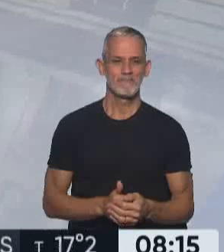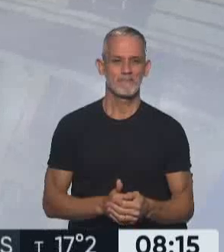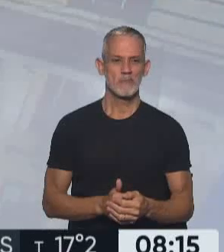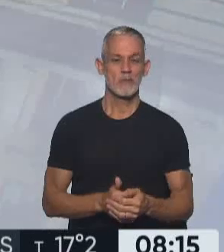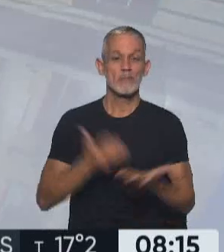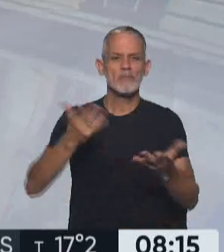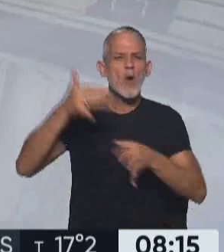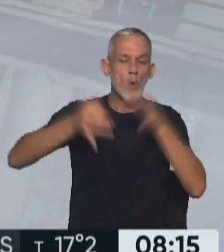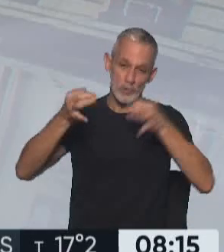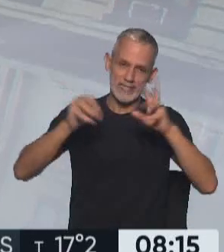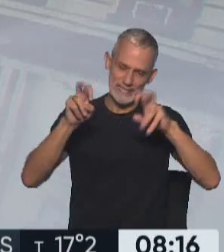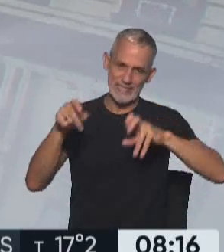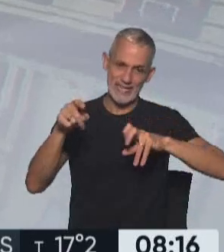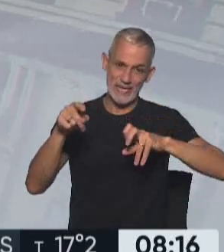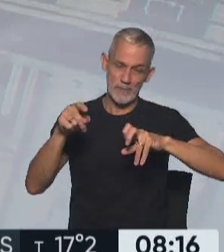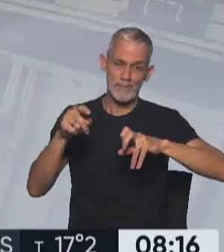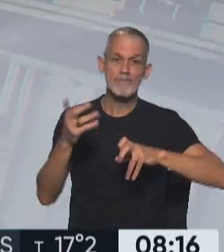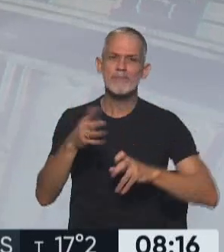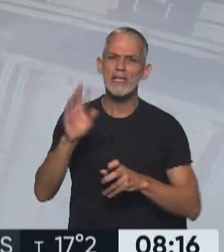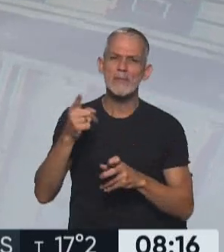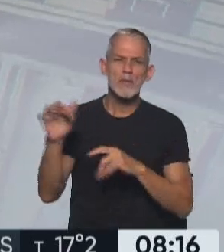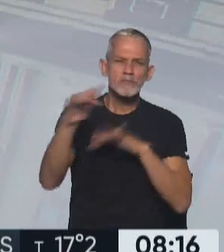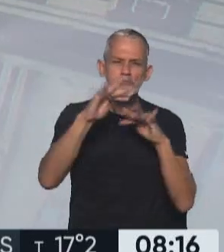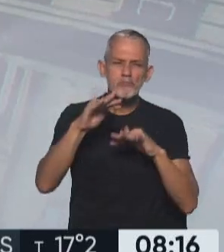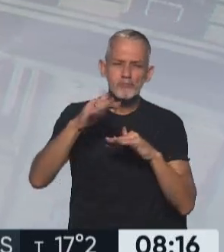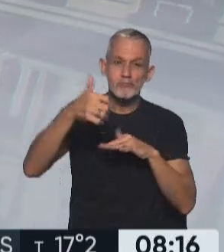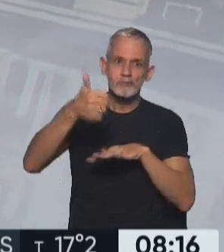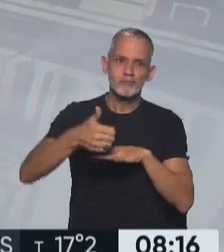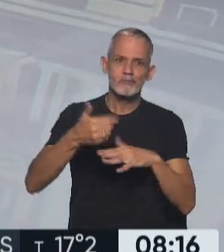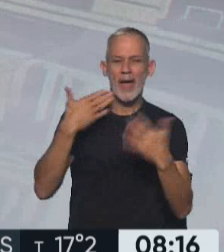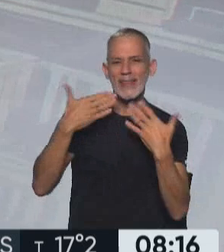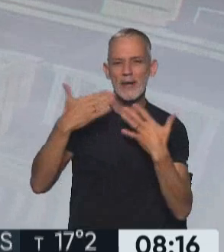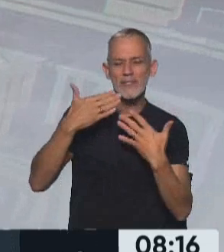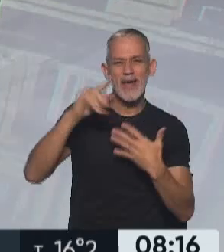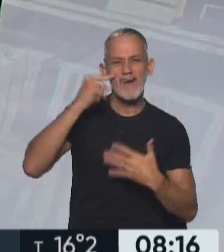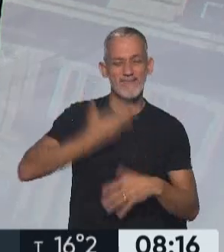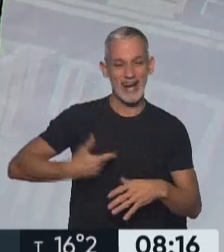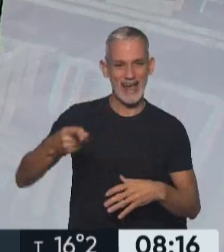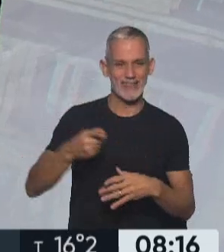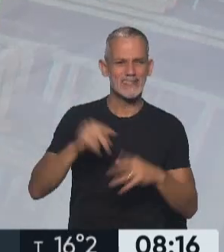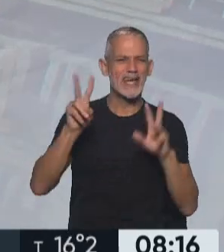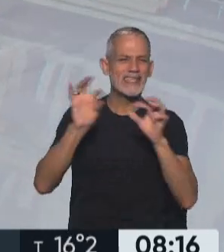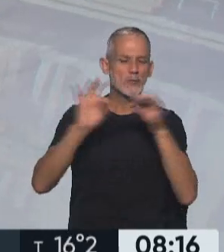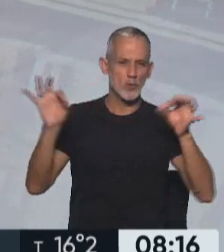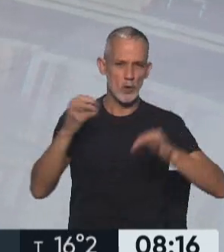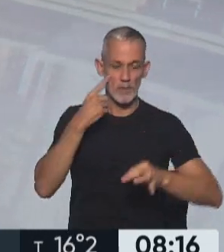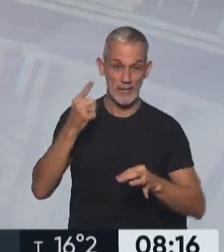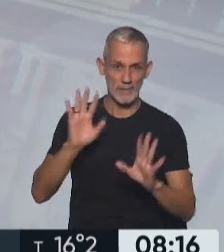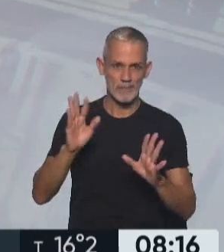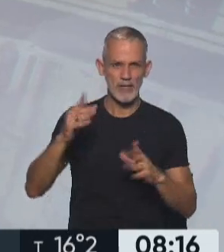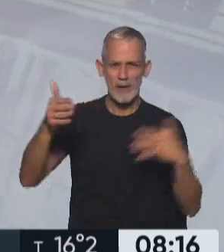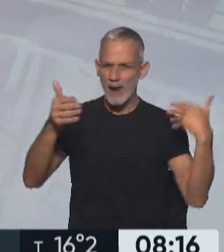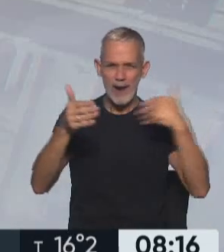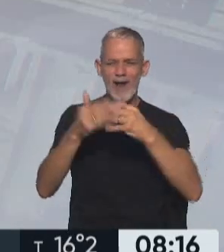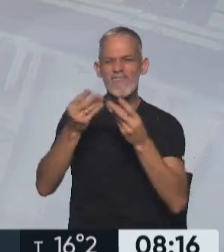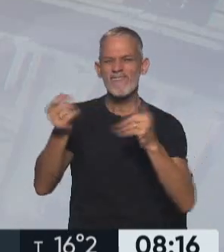Ya hablamos de la justicia y para hablar de la justicia también repercusiones de la entrevista de Alberto Fernández. ver, Néstor, un título y vemos lo que dijo. Sobre el final de